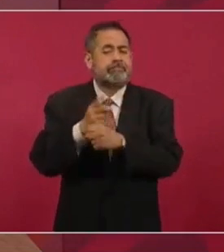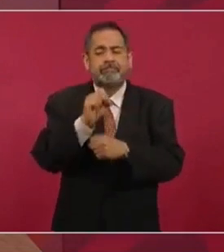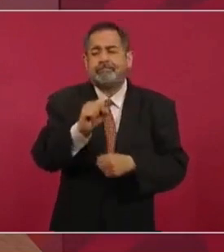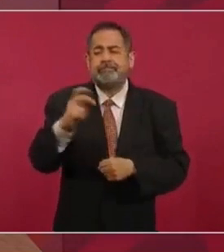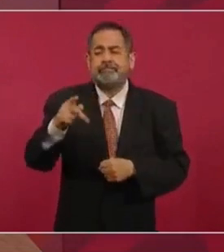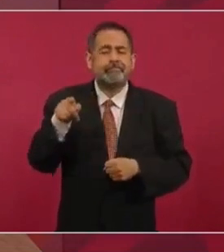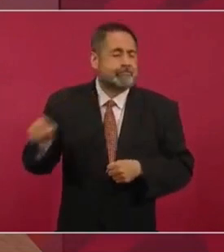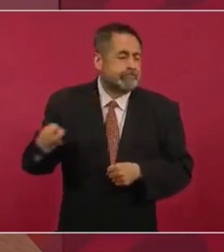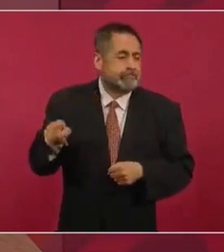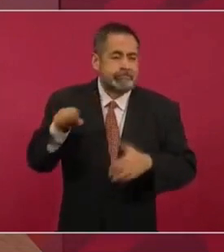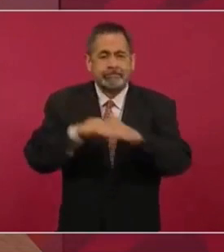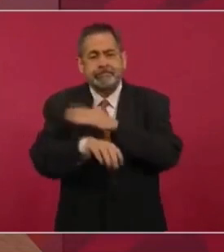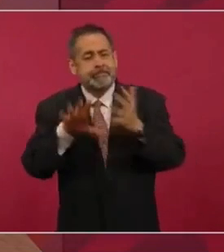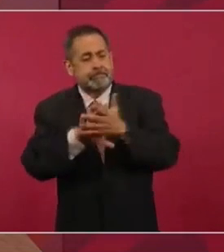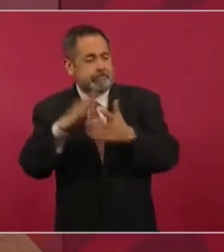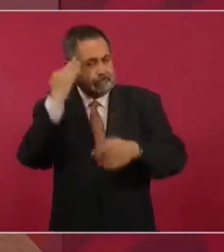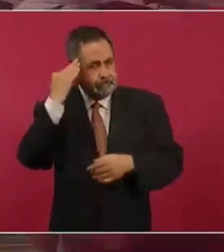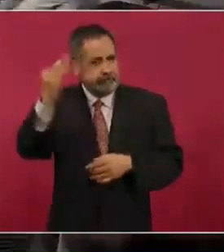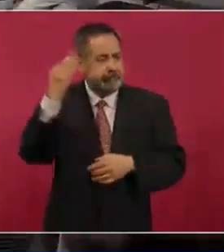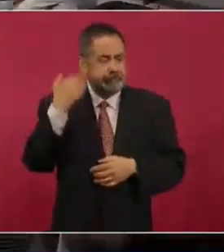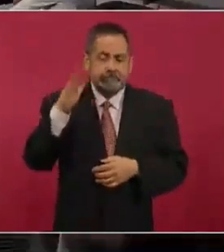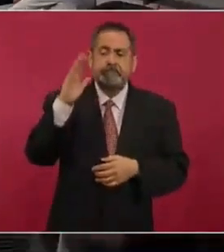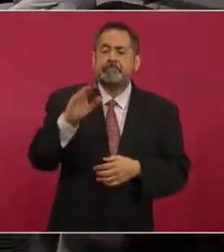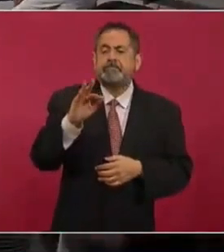en el gobierno de Calderón?